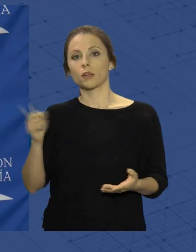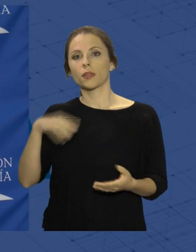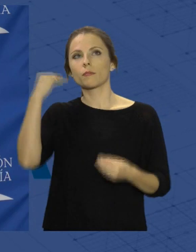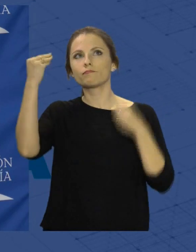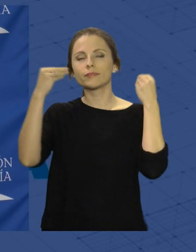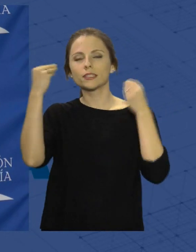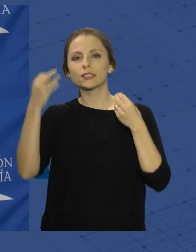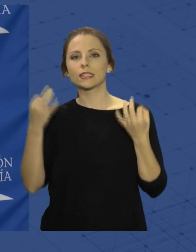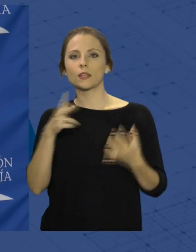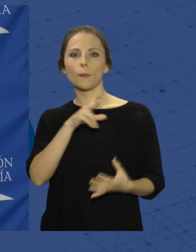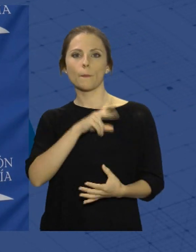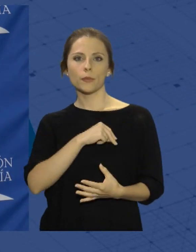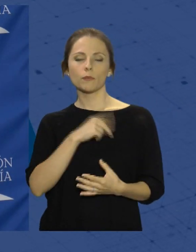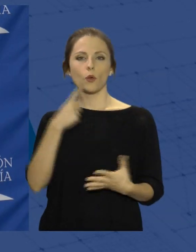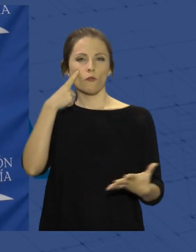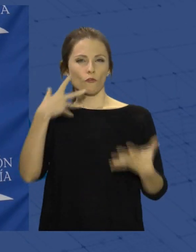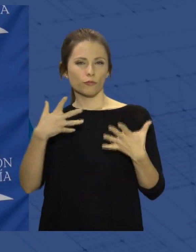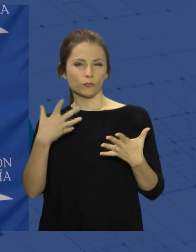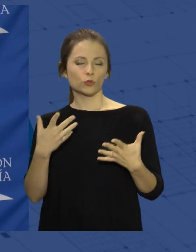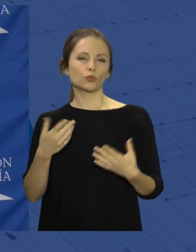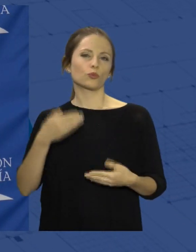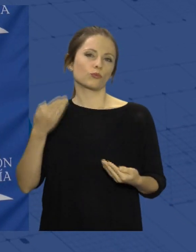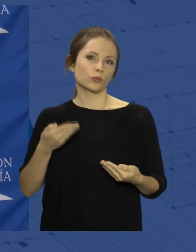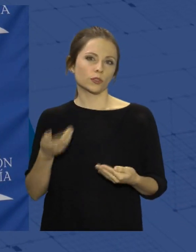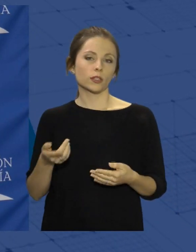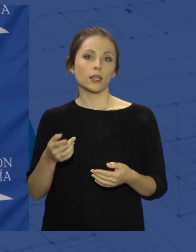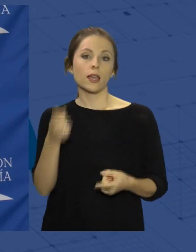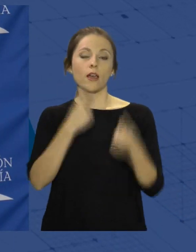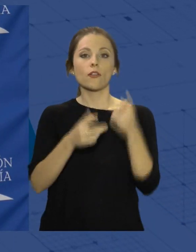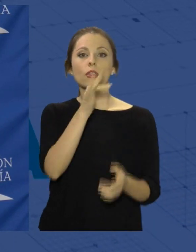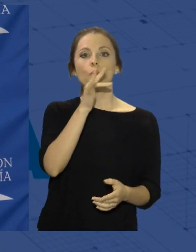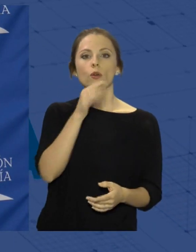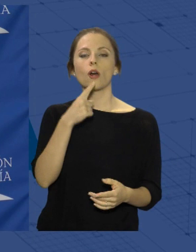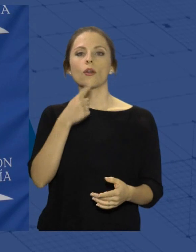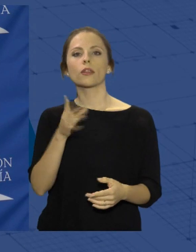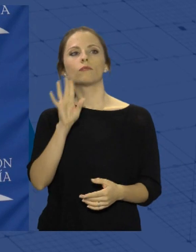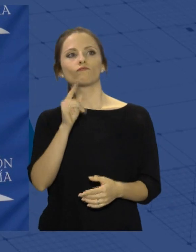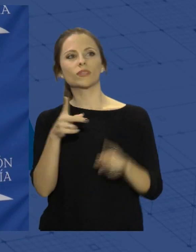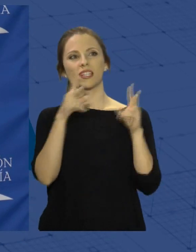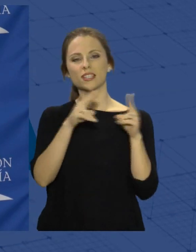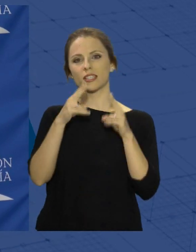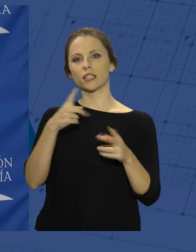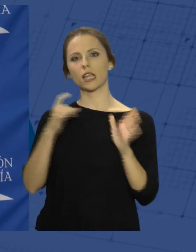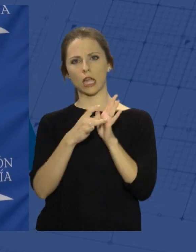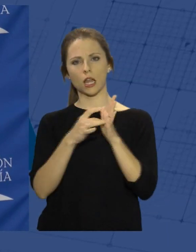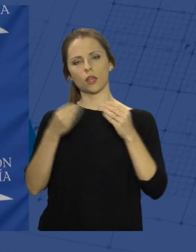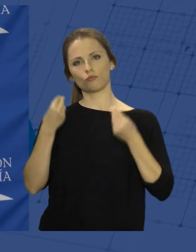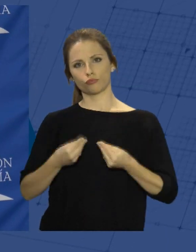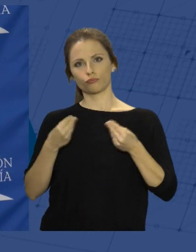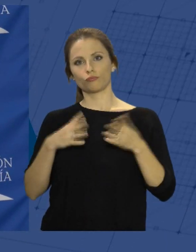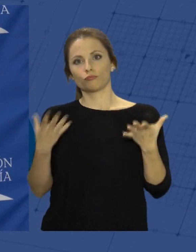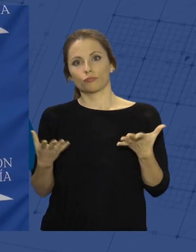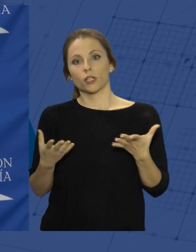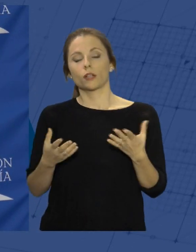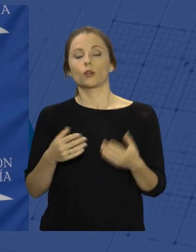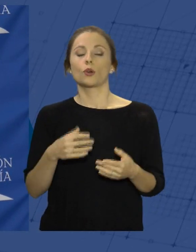premio a la serie más popular, muchas veces los jurados apuestan por series de indiscutible calidad y eso hace que otras